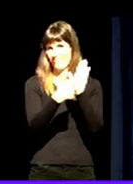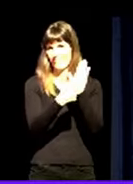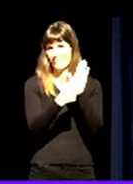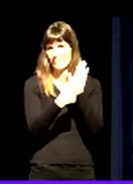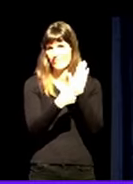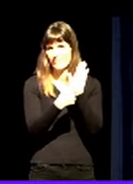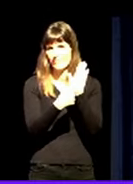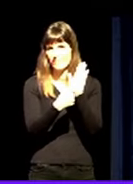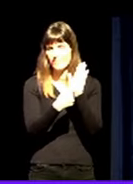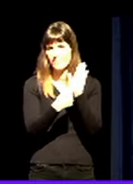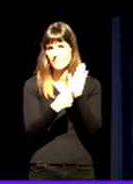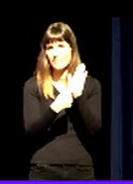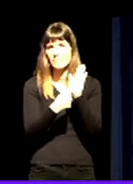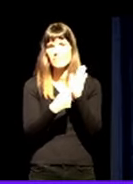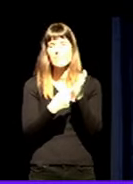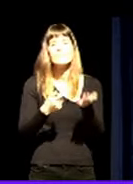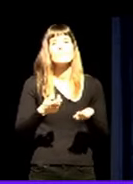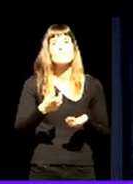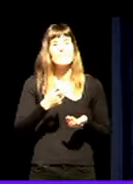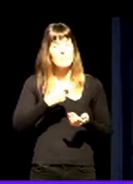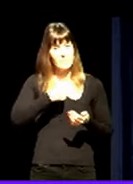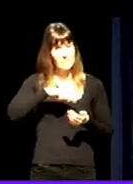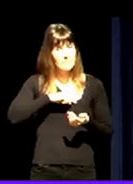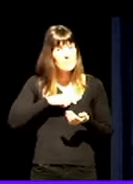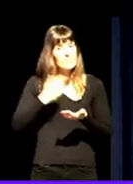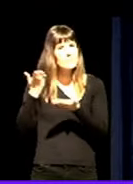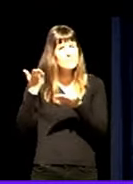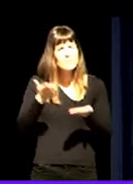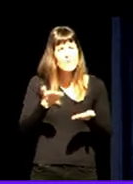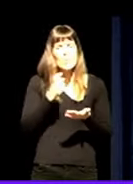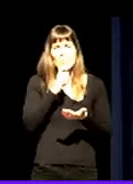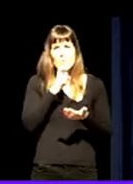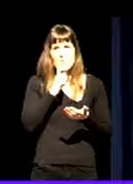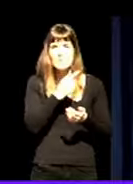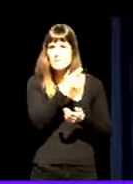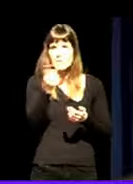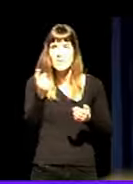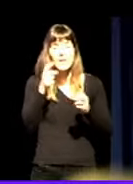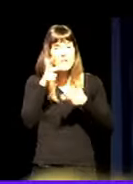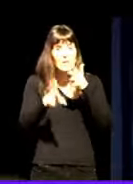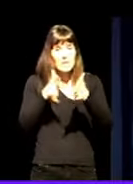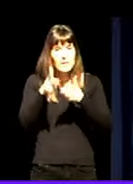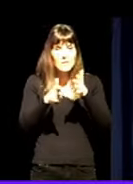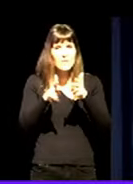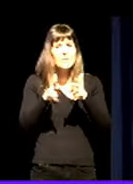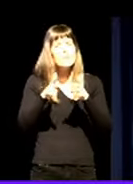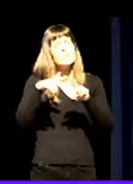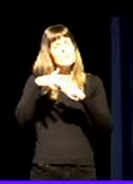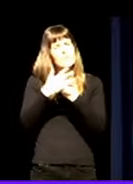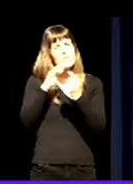Gerturagoeturiz, gaurera karriz, badaukagu euskarien suizidua prebenitzeko